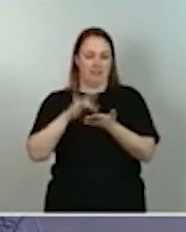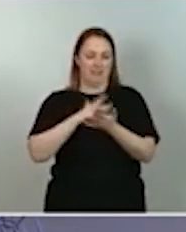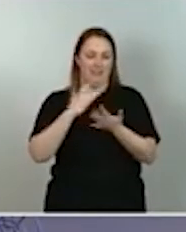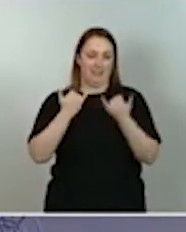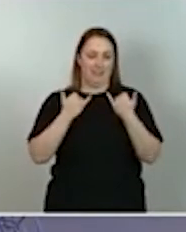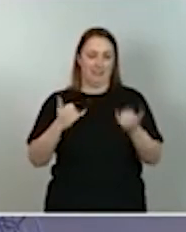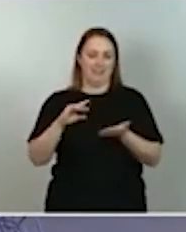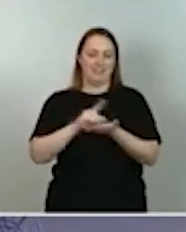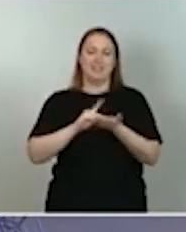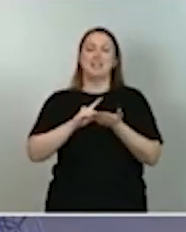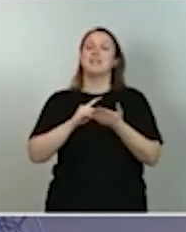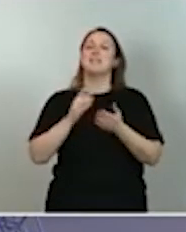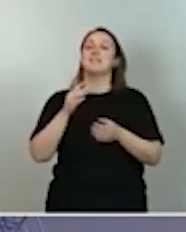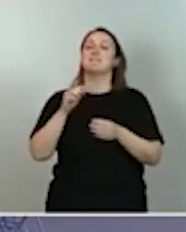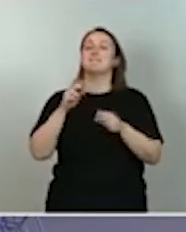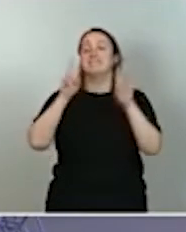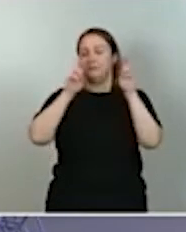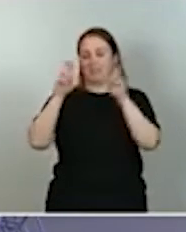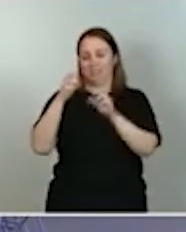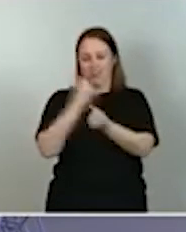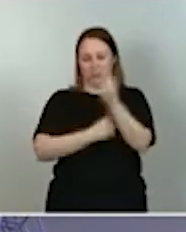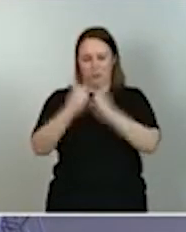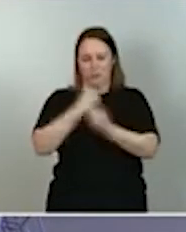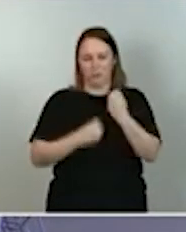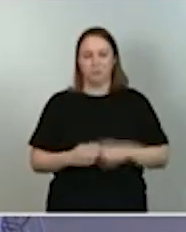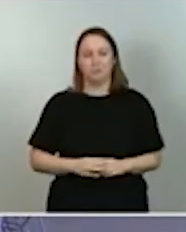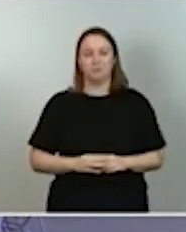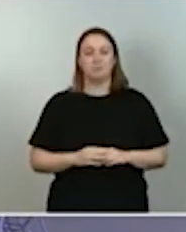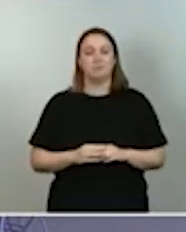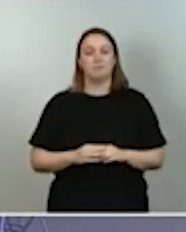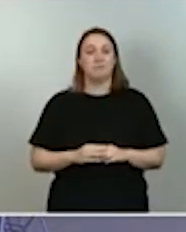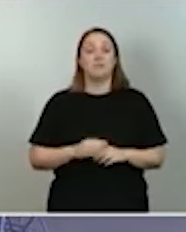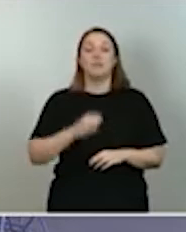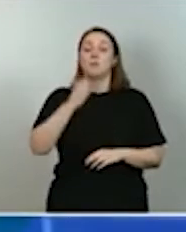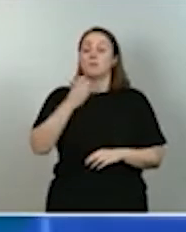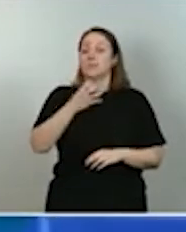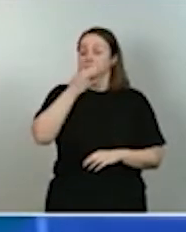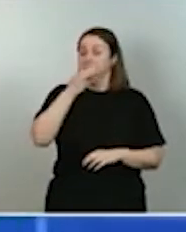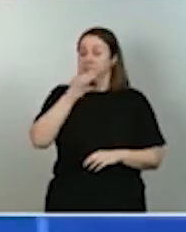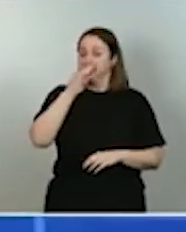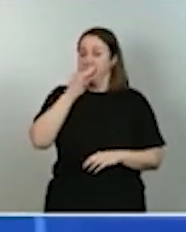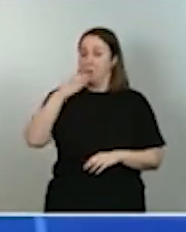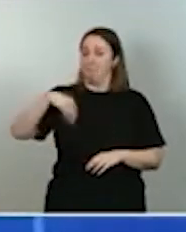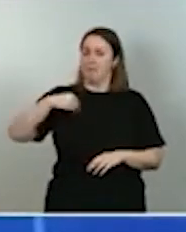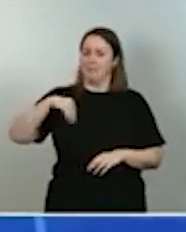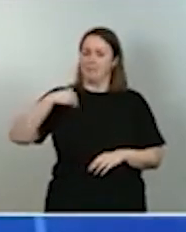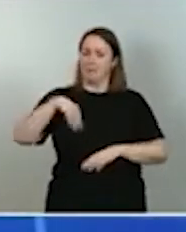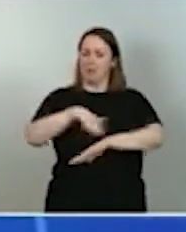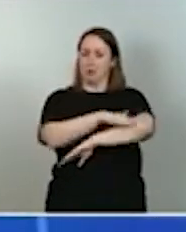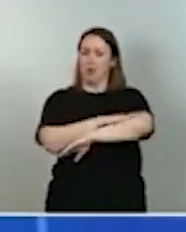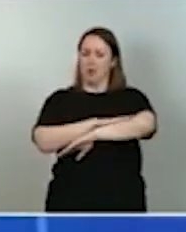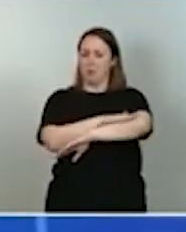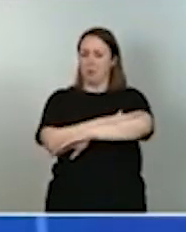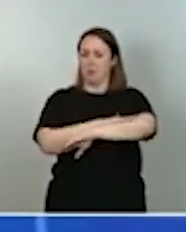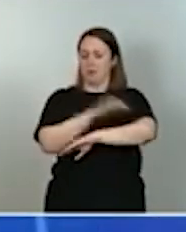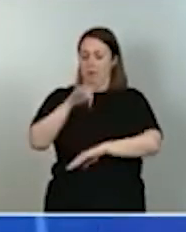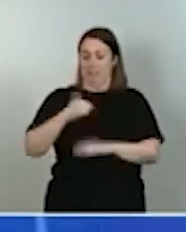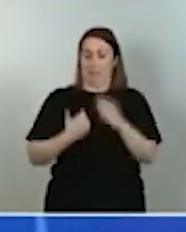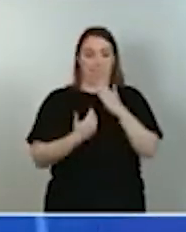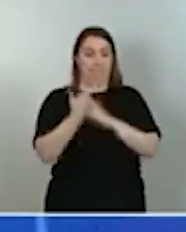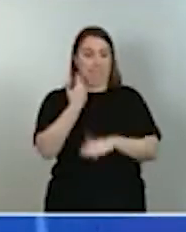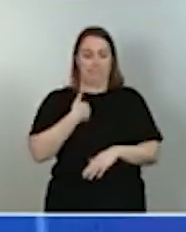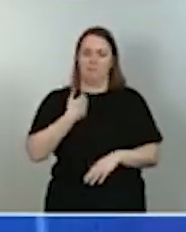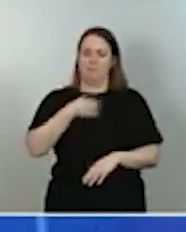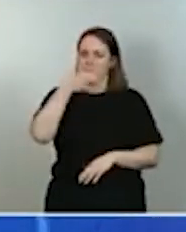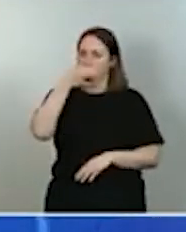Muy buenas tardes. Como el presidente del Gobierno ha tenido ocasión de señalar esta misma mañana, el